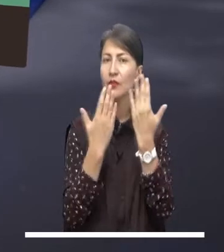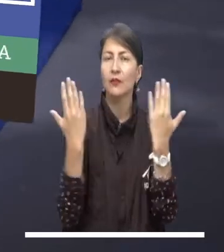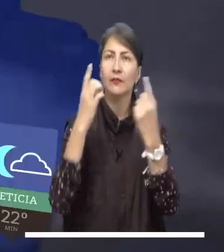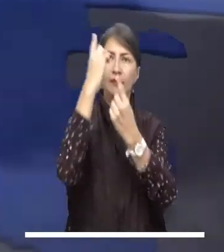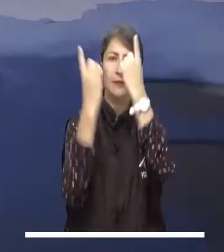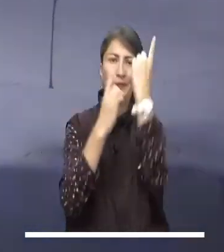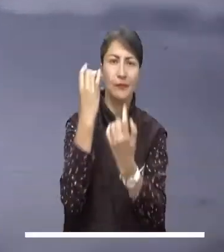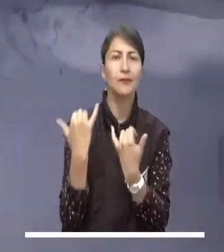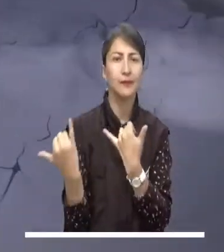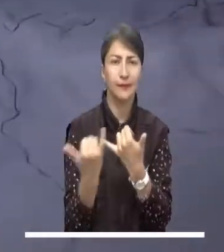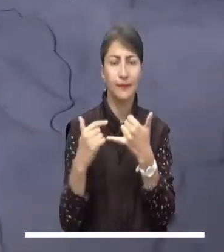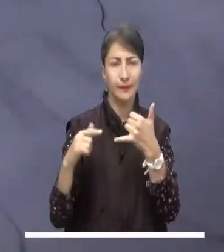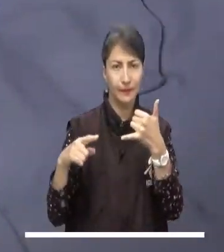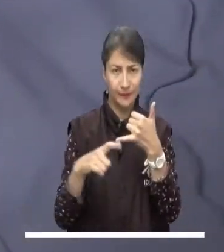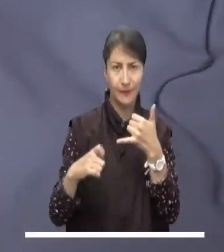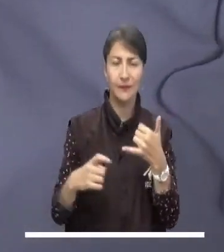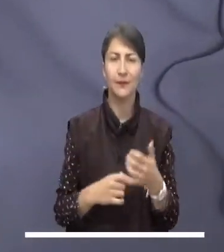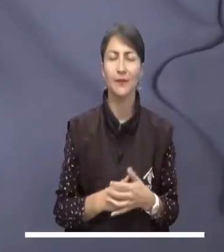eléctricas.